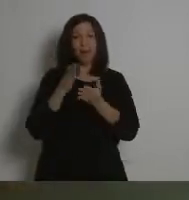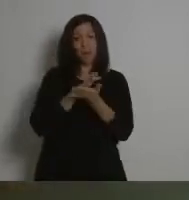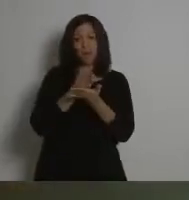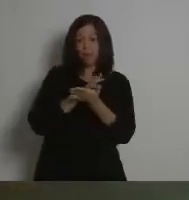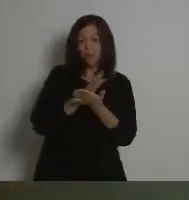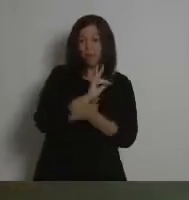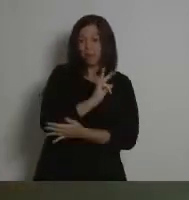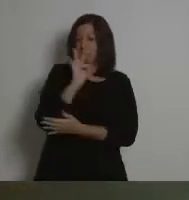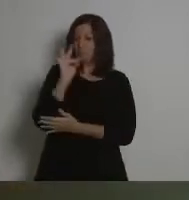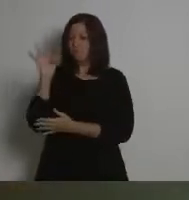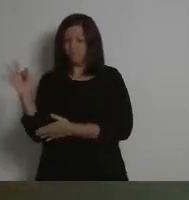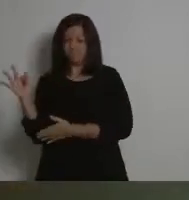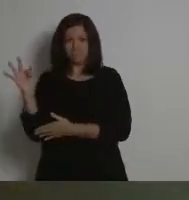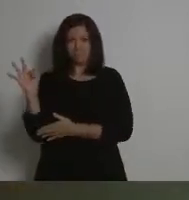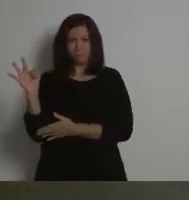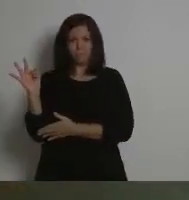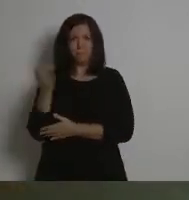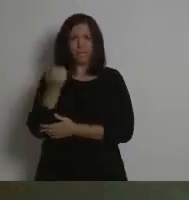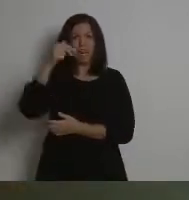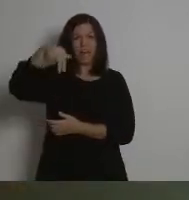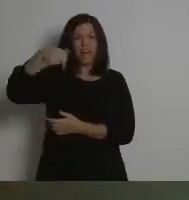moderadora de esta sesión, Ana Corredo.